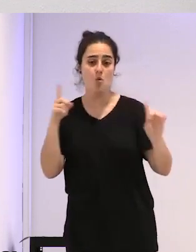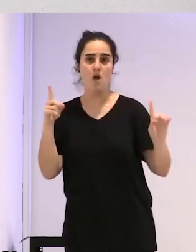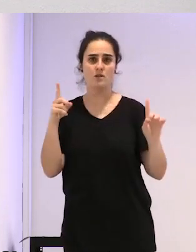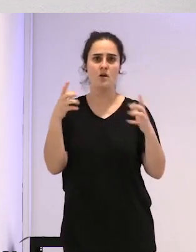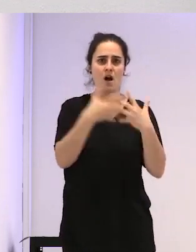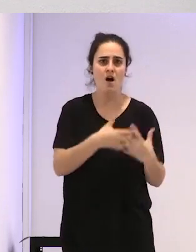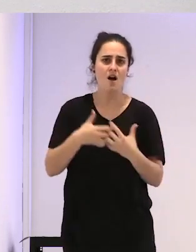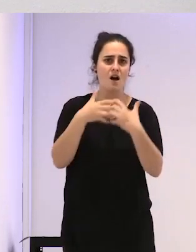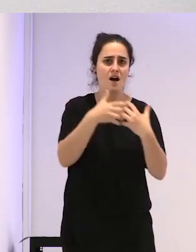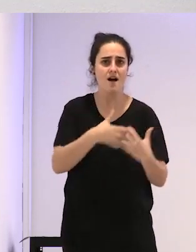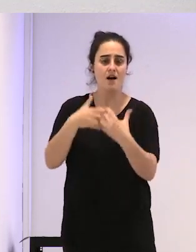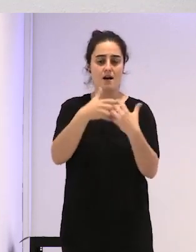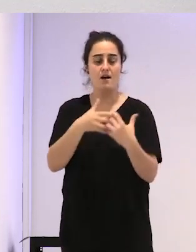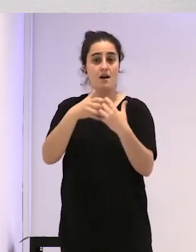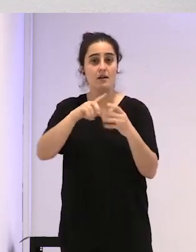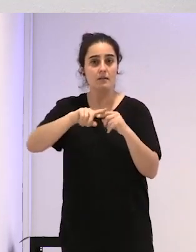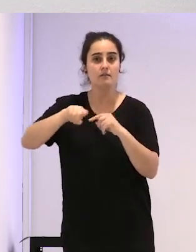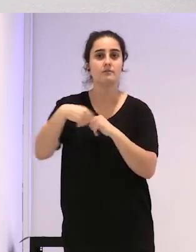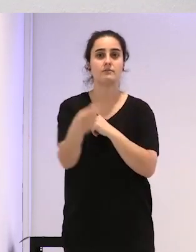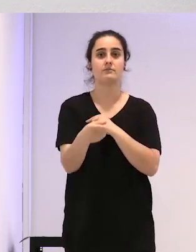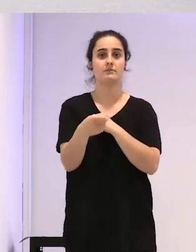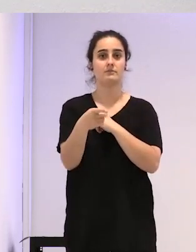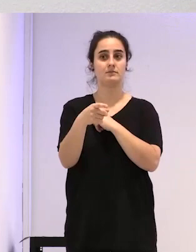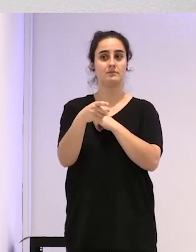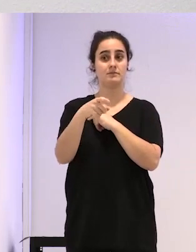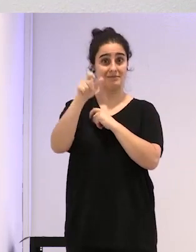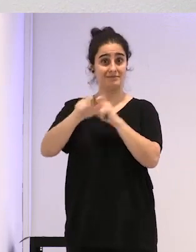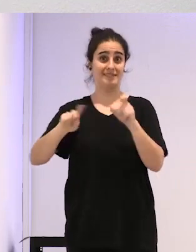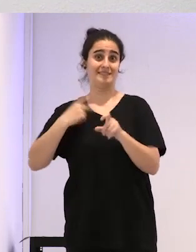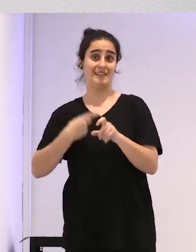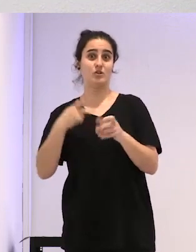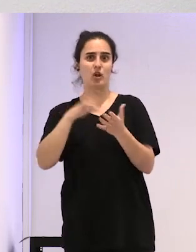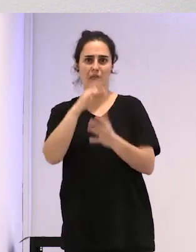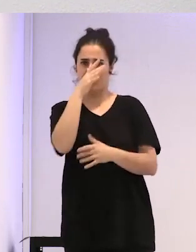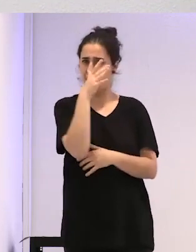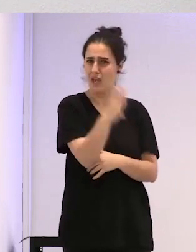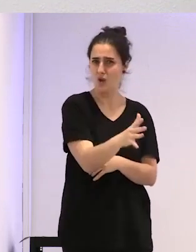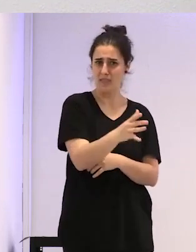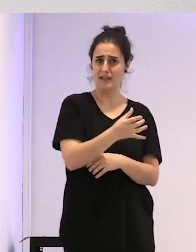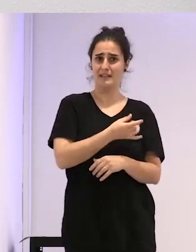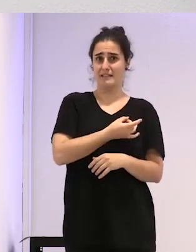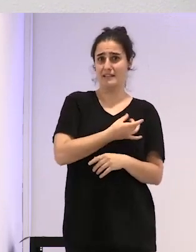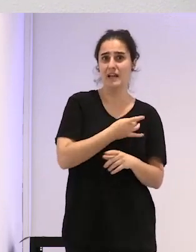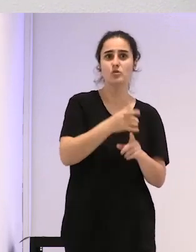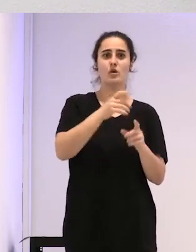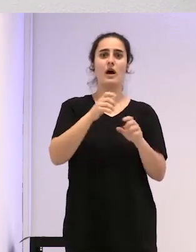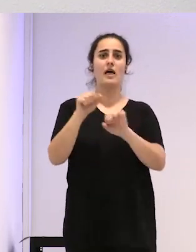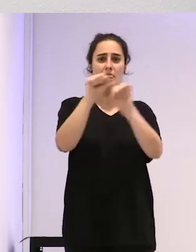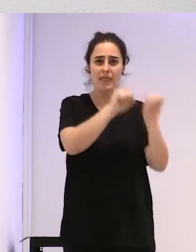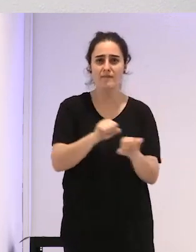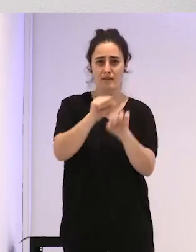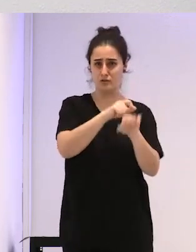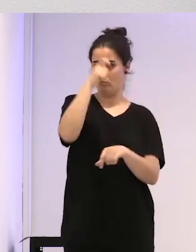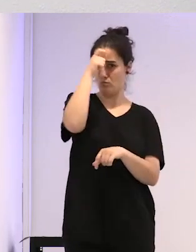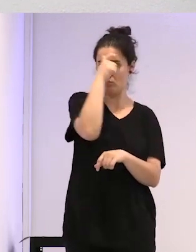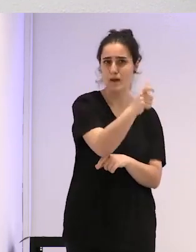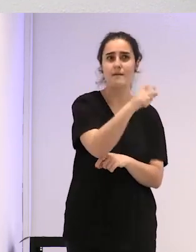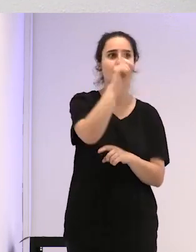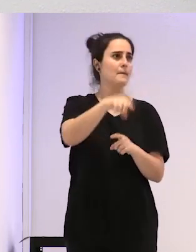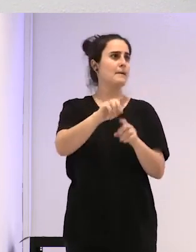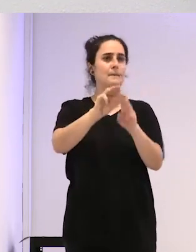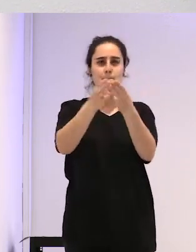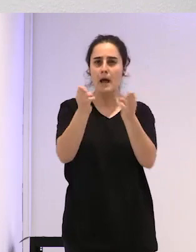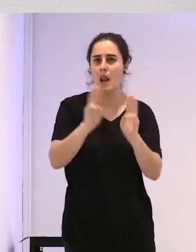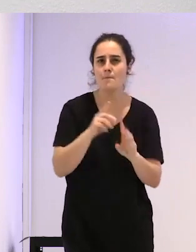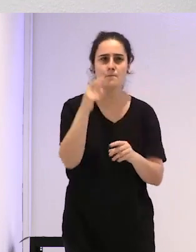larga lucha, hicieron denuncias al síndic de Greuja, al defensor del pueblo, hicieron denuncias al parlamento,